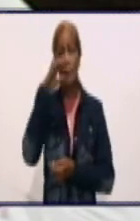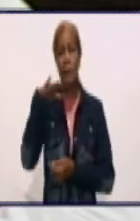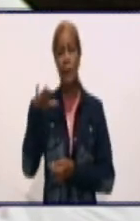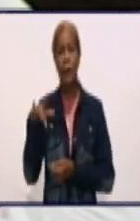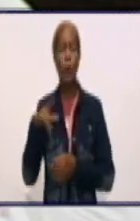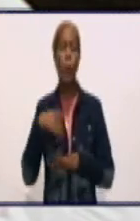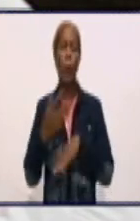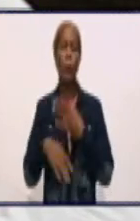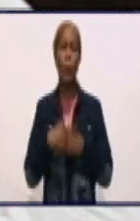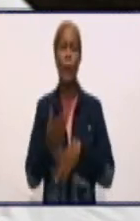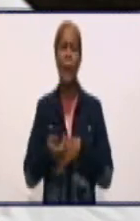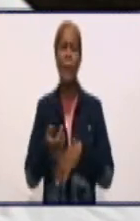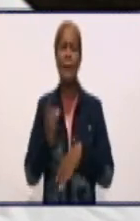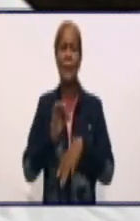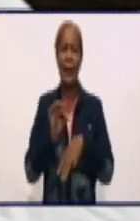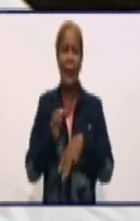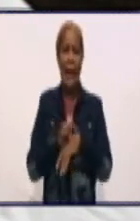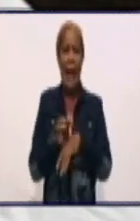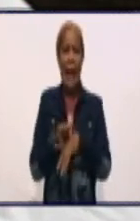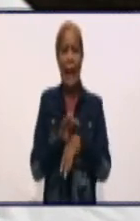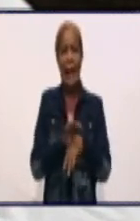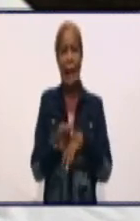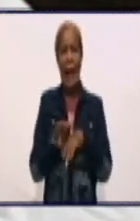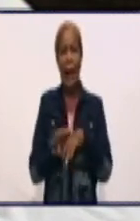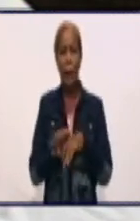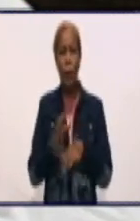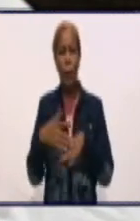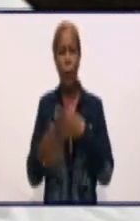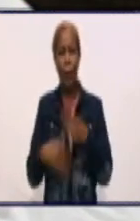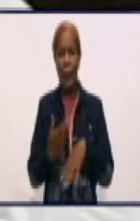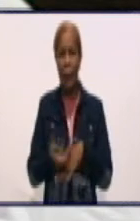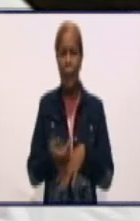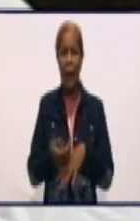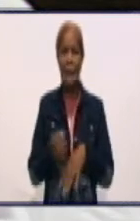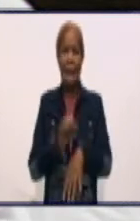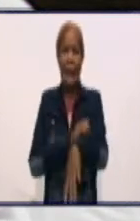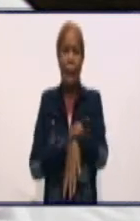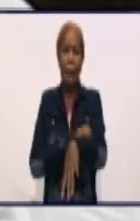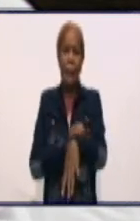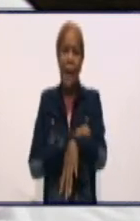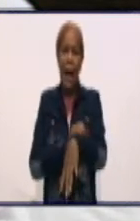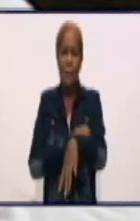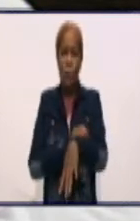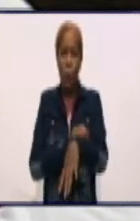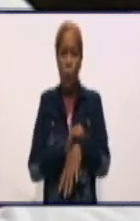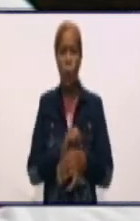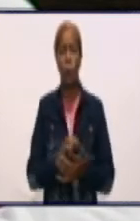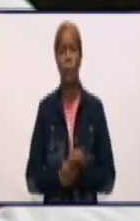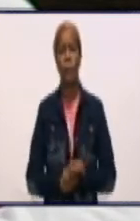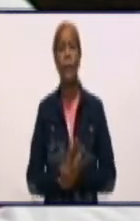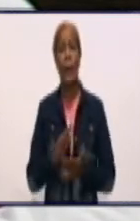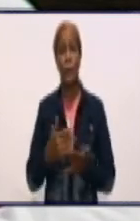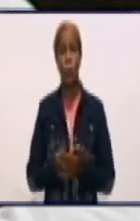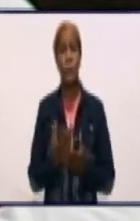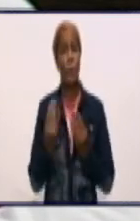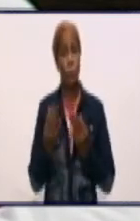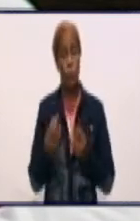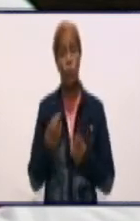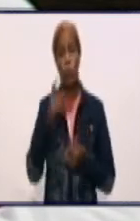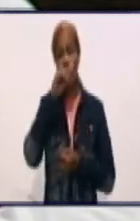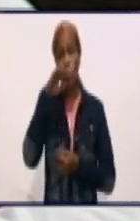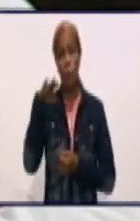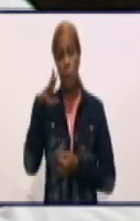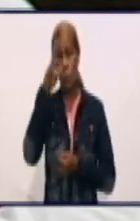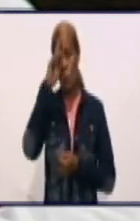esto para la familia es acceso, piodermitis, escabiosis, celulitis. Nos están ingresando muchos niños con